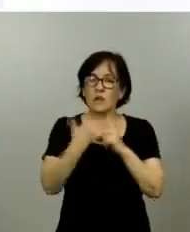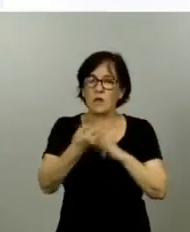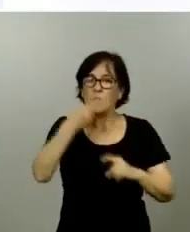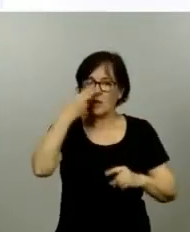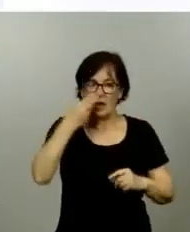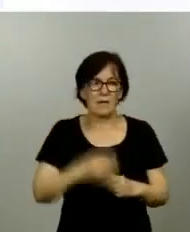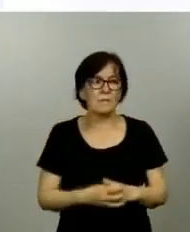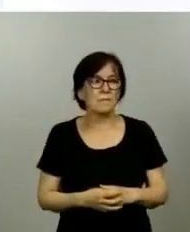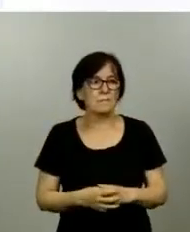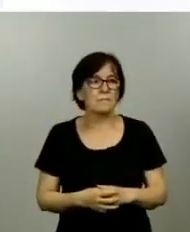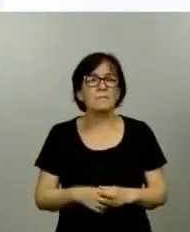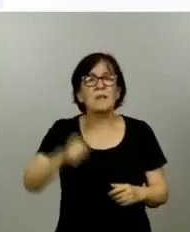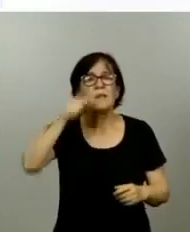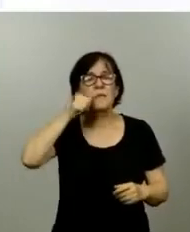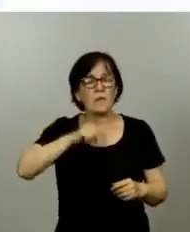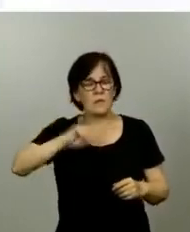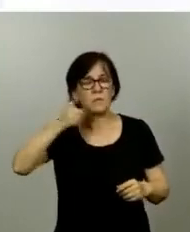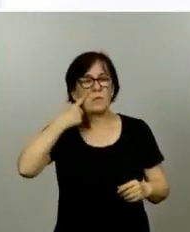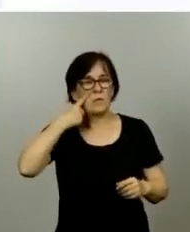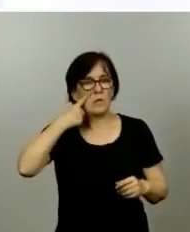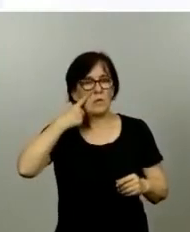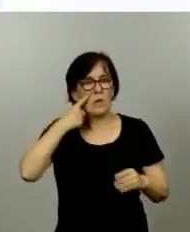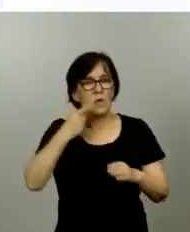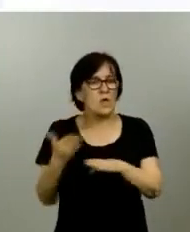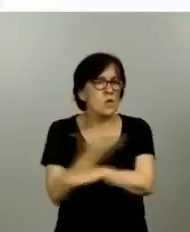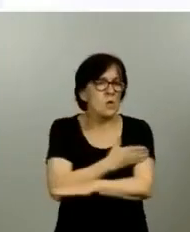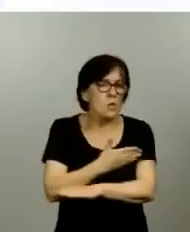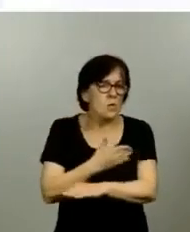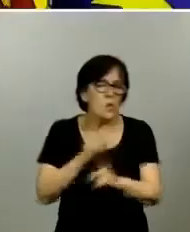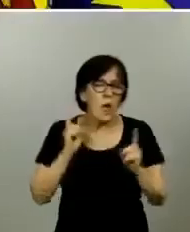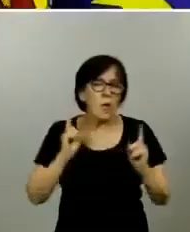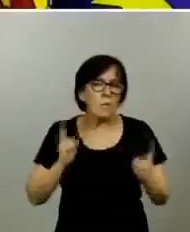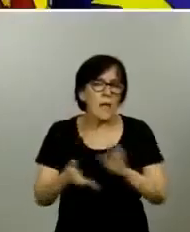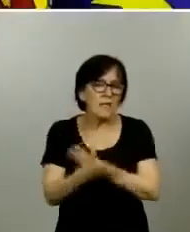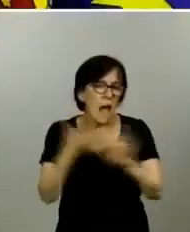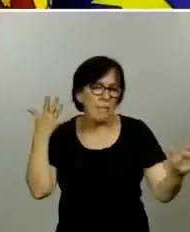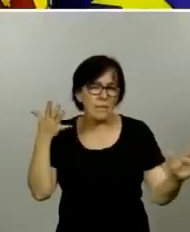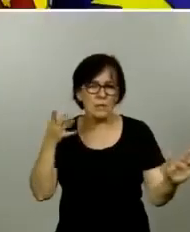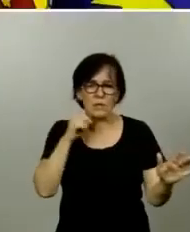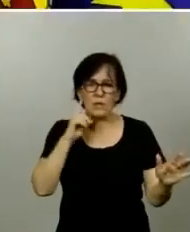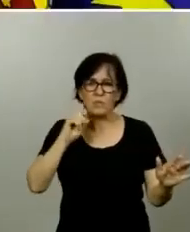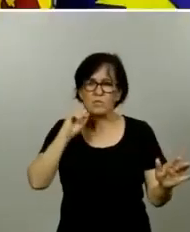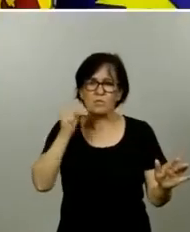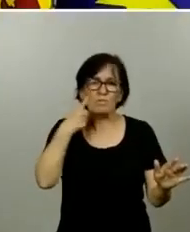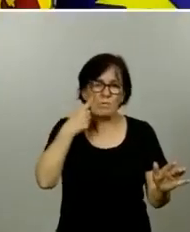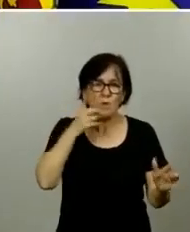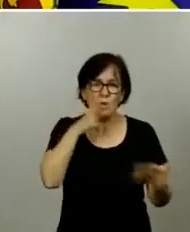Lo que ha pasado en Ceuta se ha detectado de forma muy precoz. Esto favorece el que